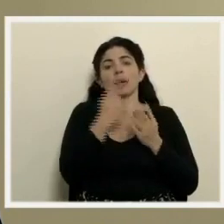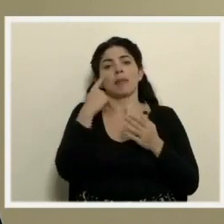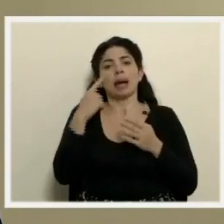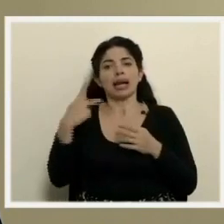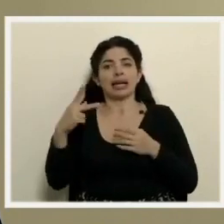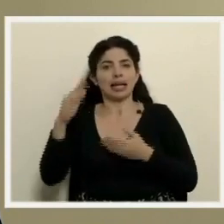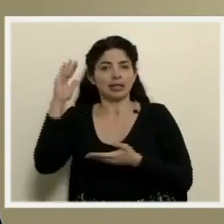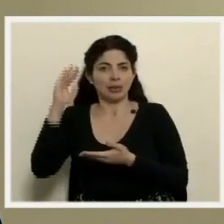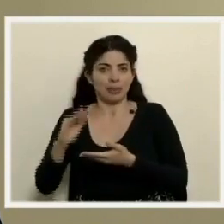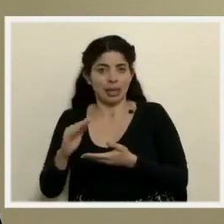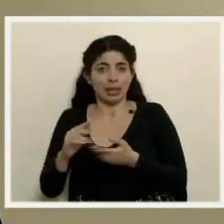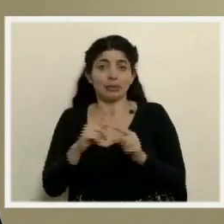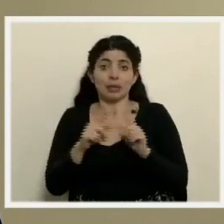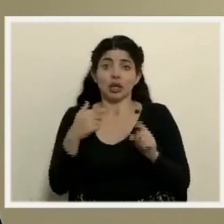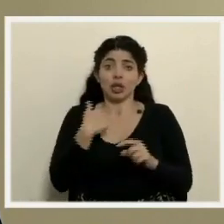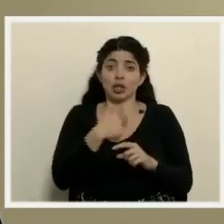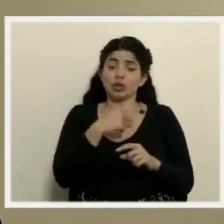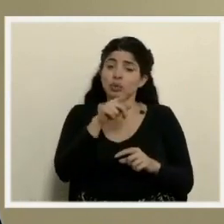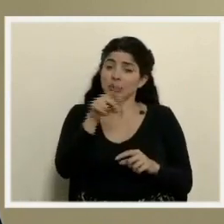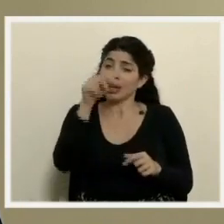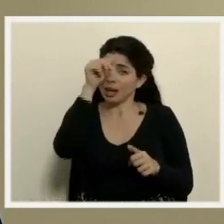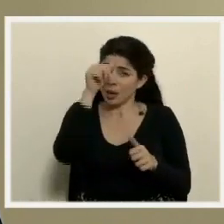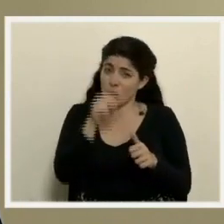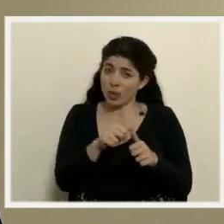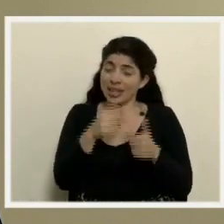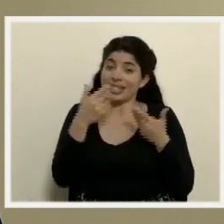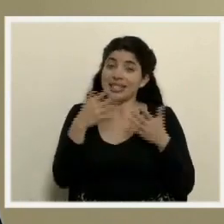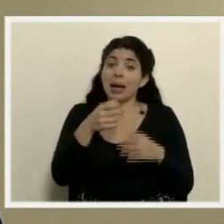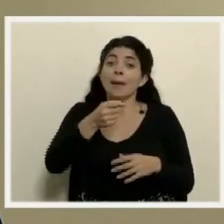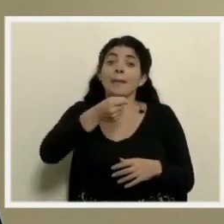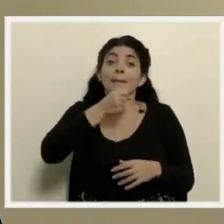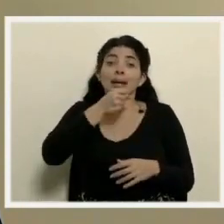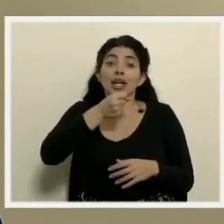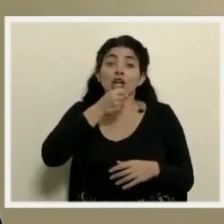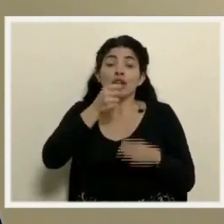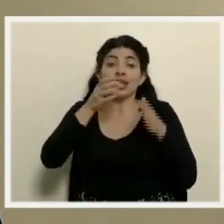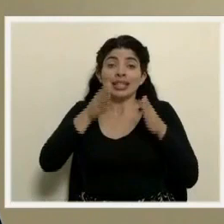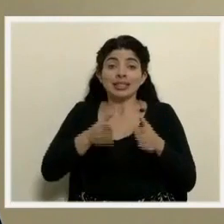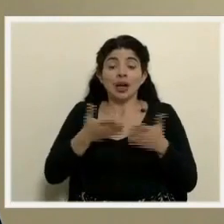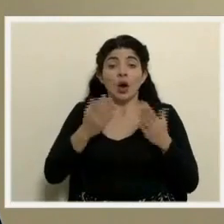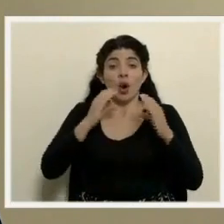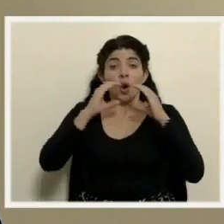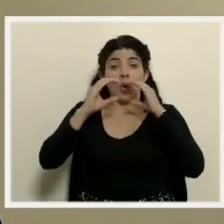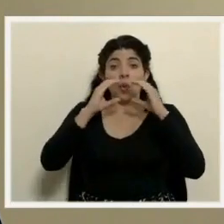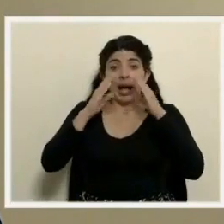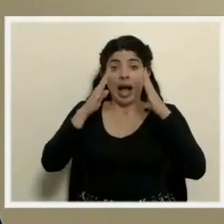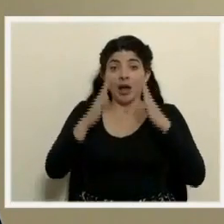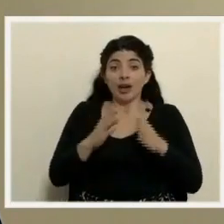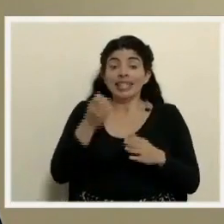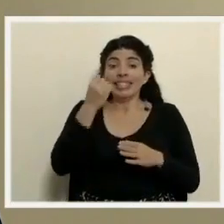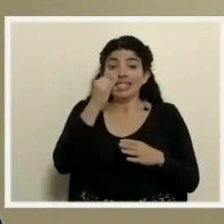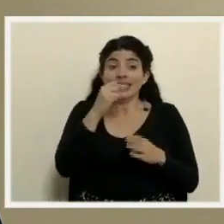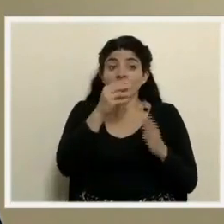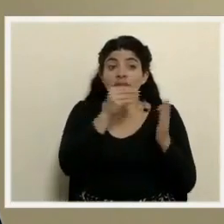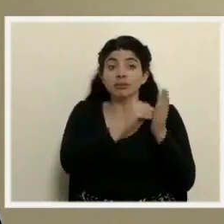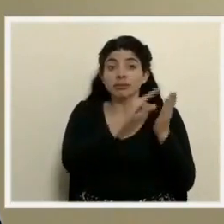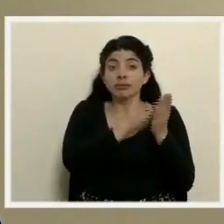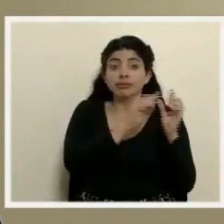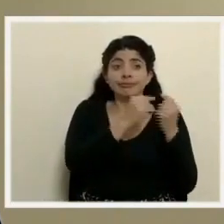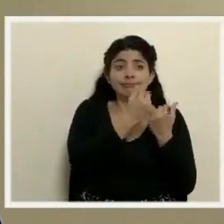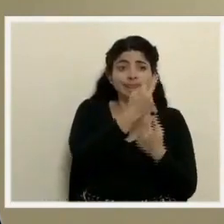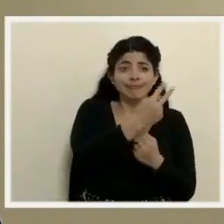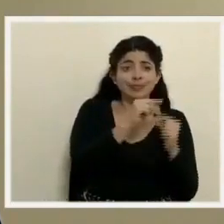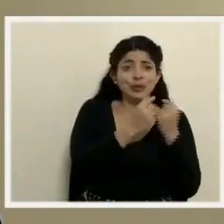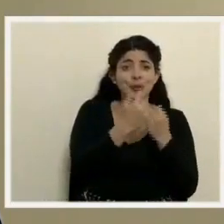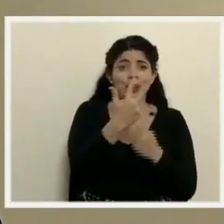en ese sentido recordemos que ya los periodistas o los comunicadores que han estado contemplados desde el grupo 2 desde